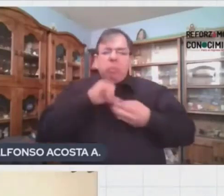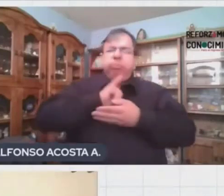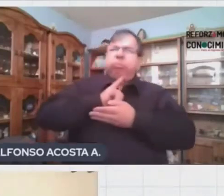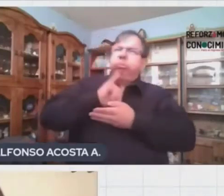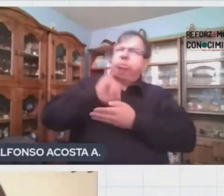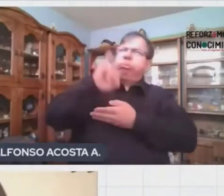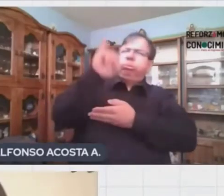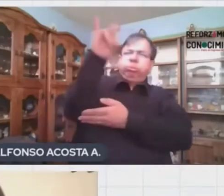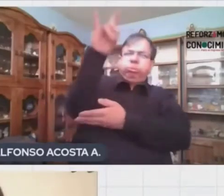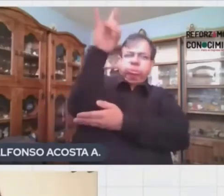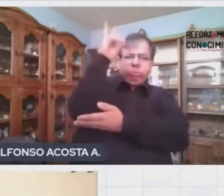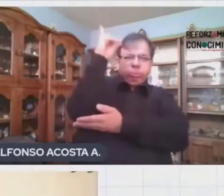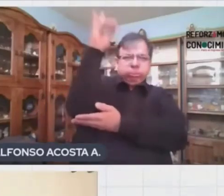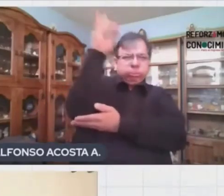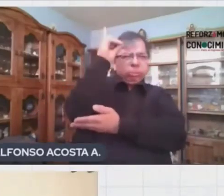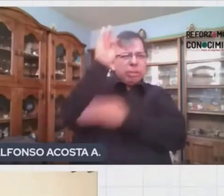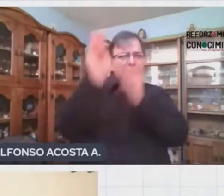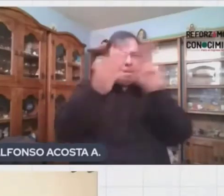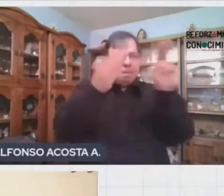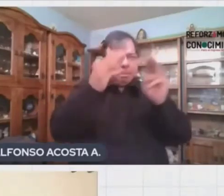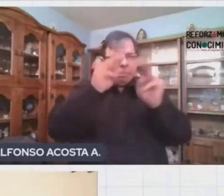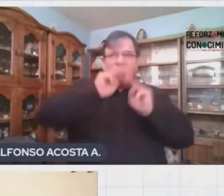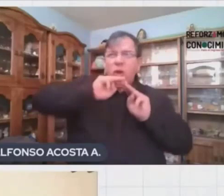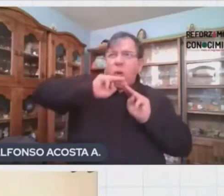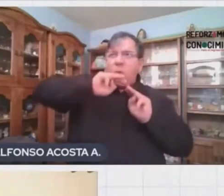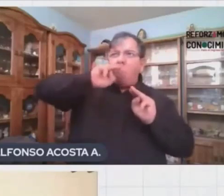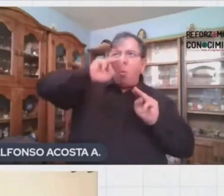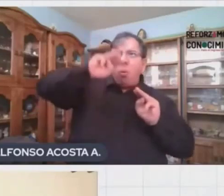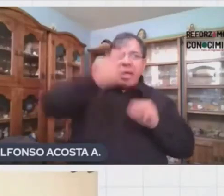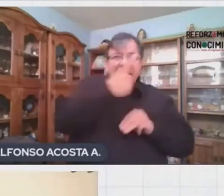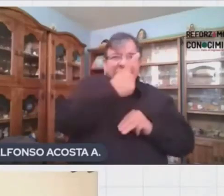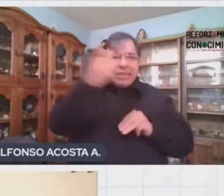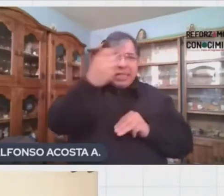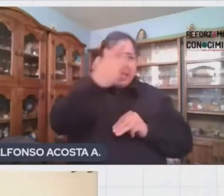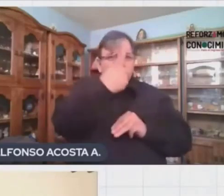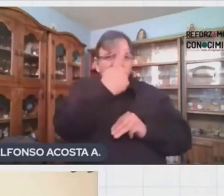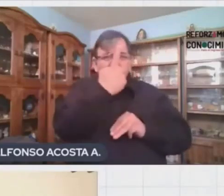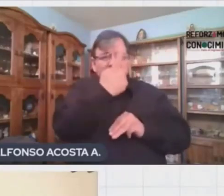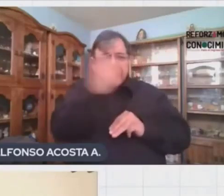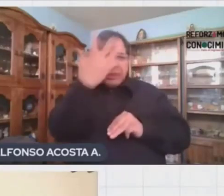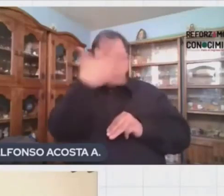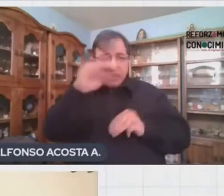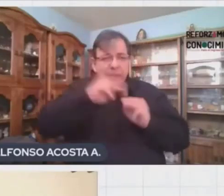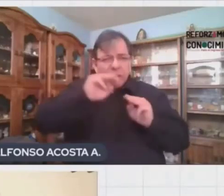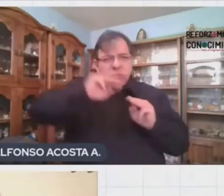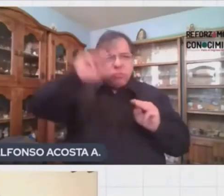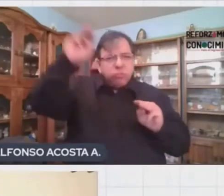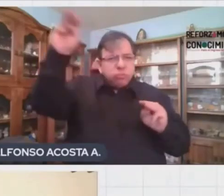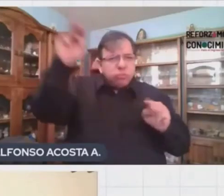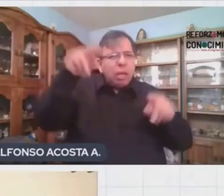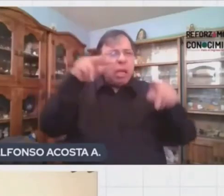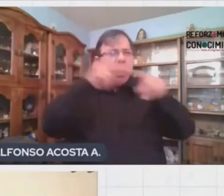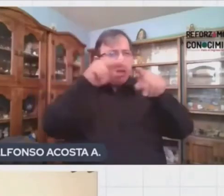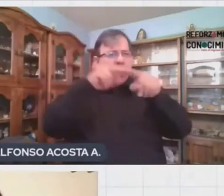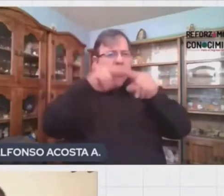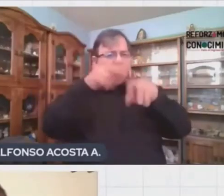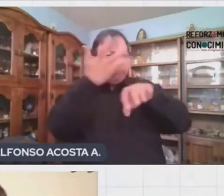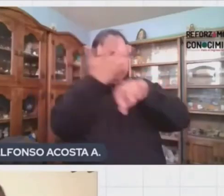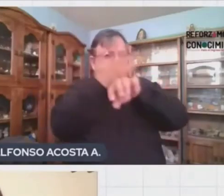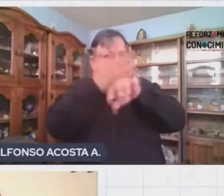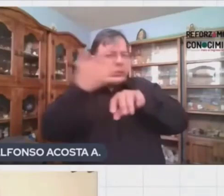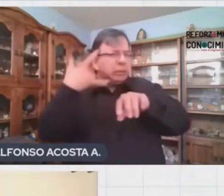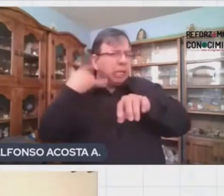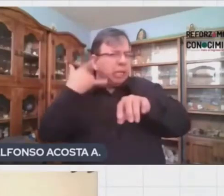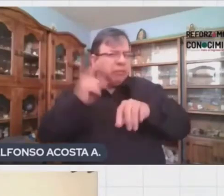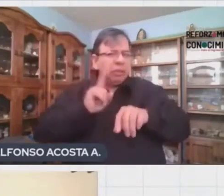planeta. Y aunque no lo creas, mide más de 110 metros. Lo encontramos en un parque al norte de California. Estoy